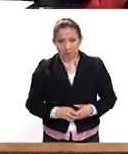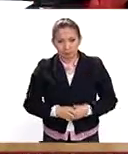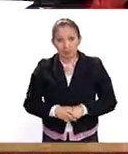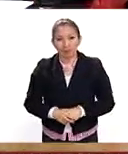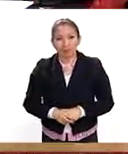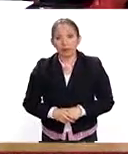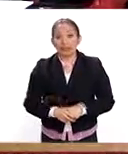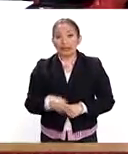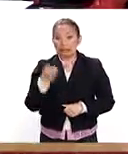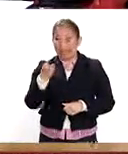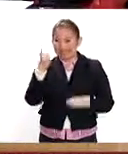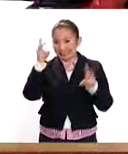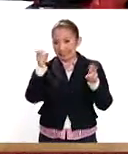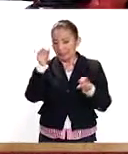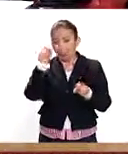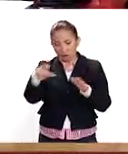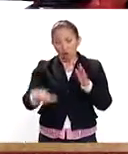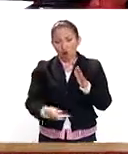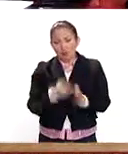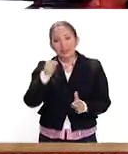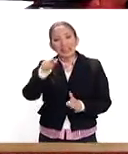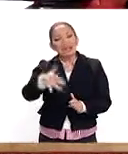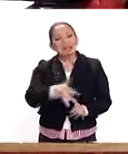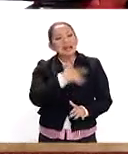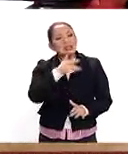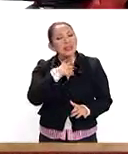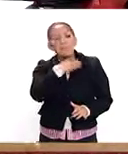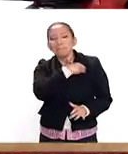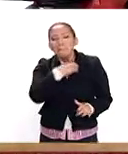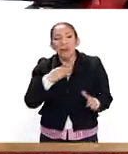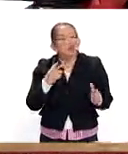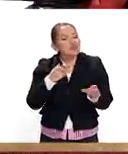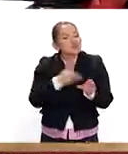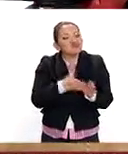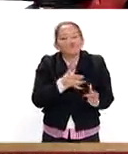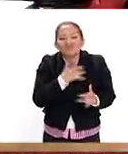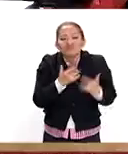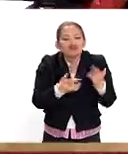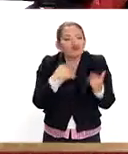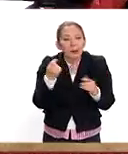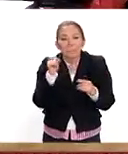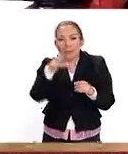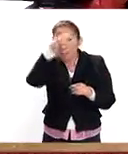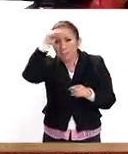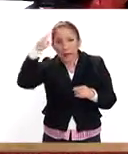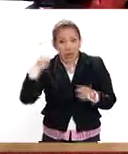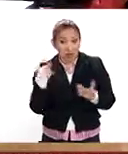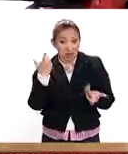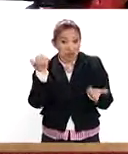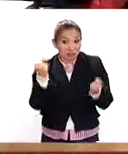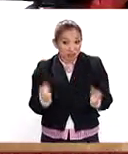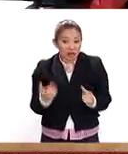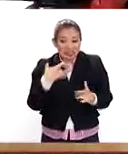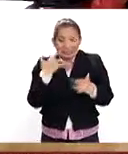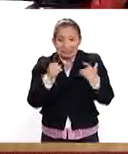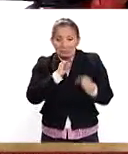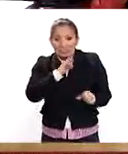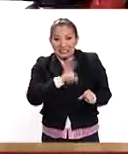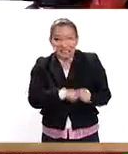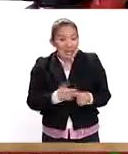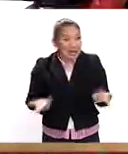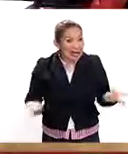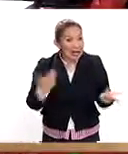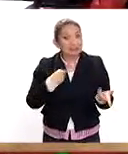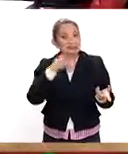En ese sentido, y le insisto, Capitán, ¿qué se siente formar parte de las Fuerzas Armadas? Porque debe ser un sentimiento especial,